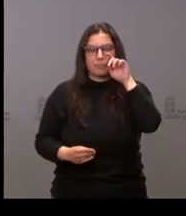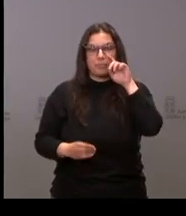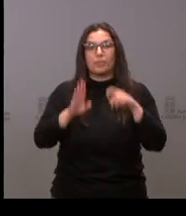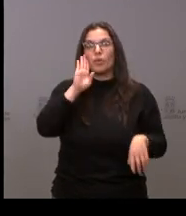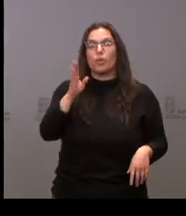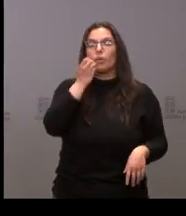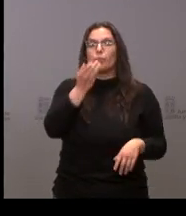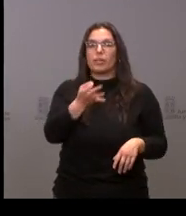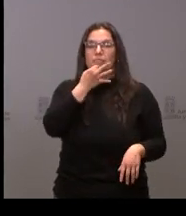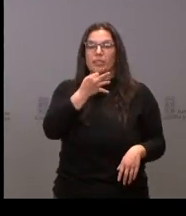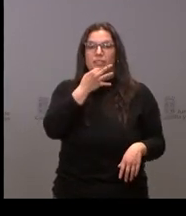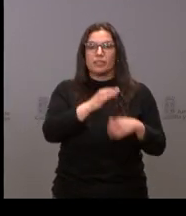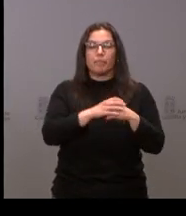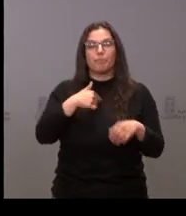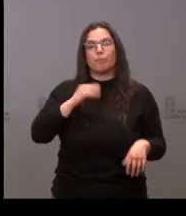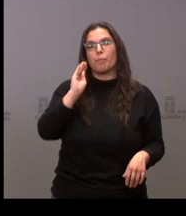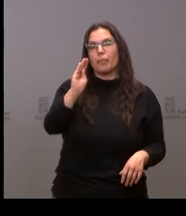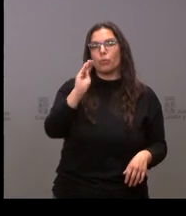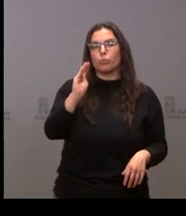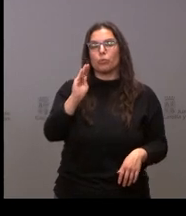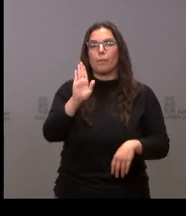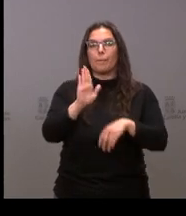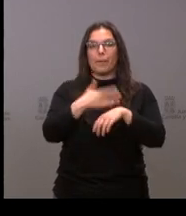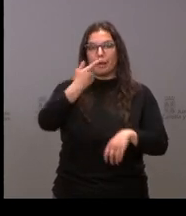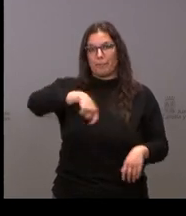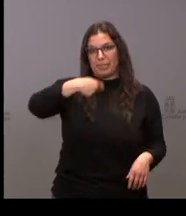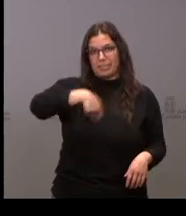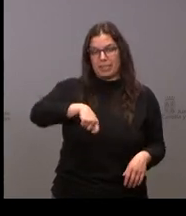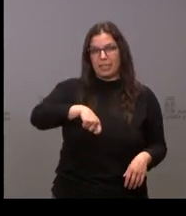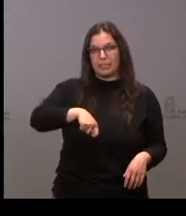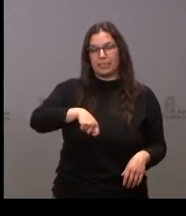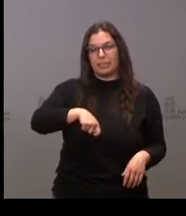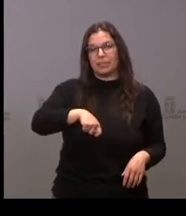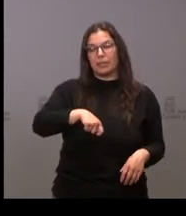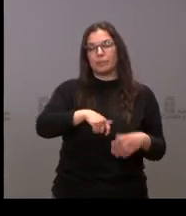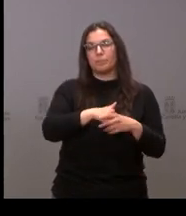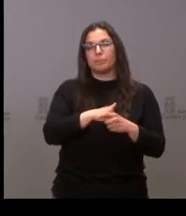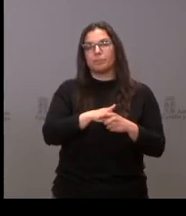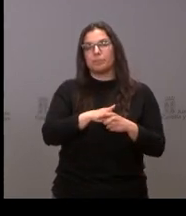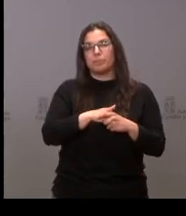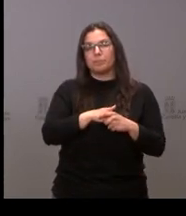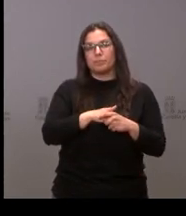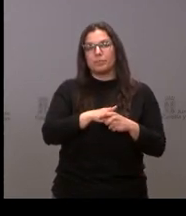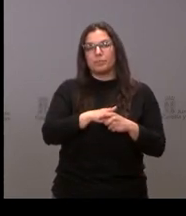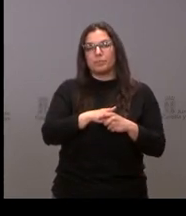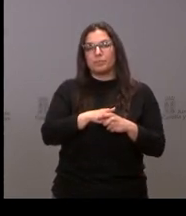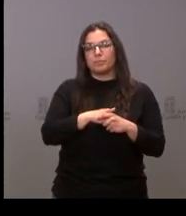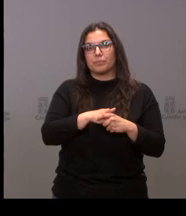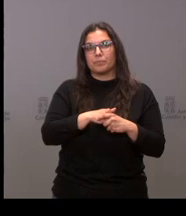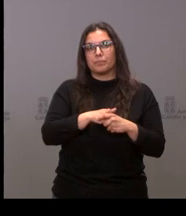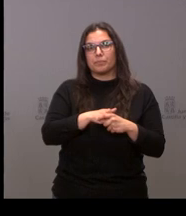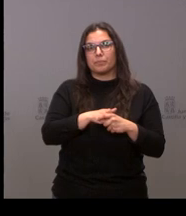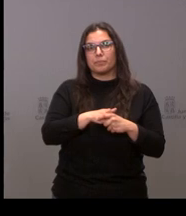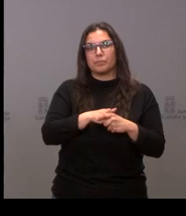buenas tardes mi pregunta es para el presidente y sale un poco de nuestras fronteras ¿se